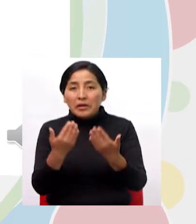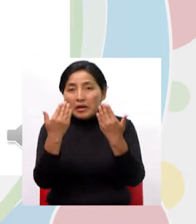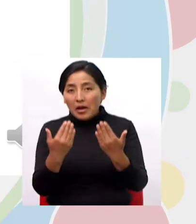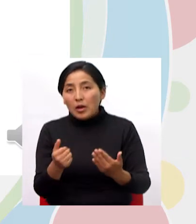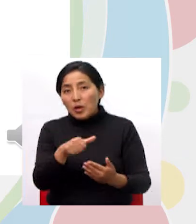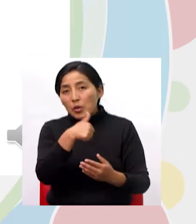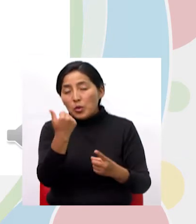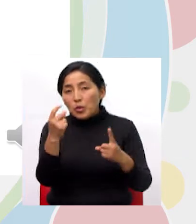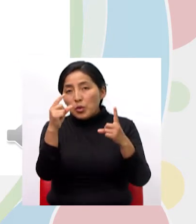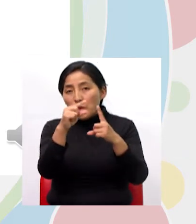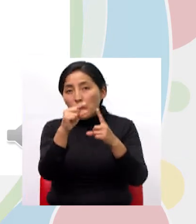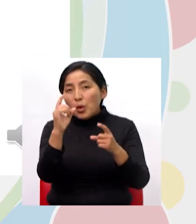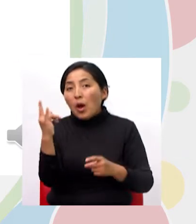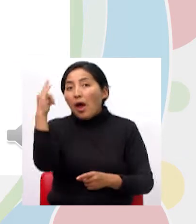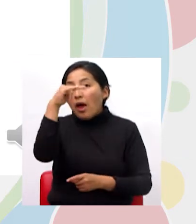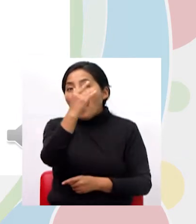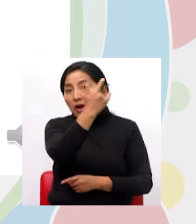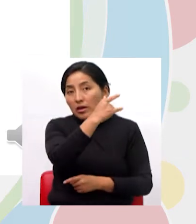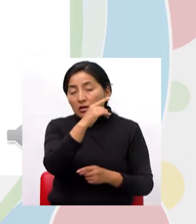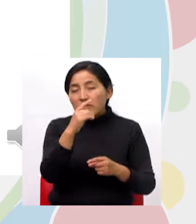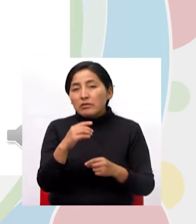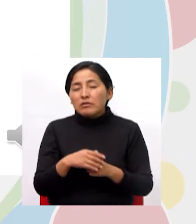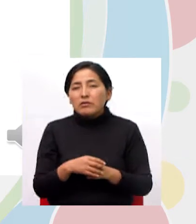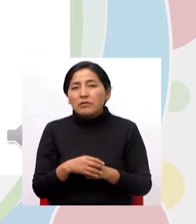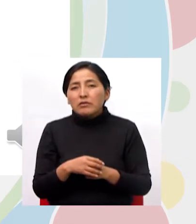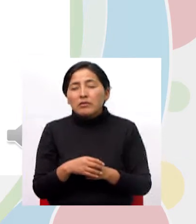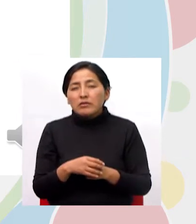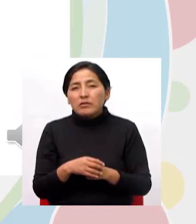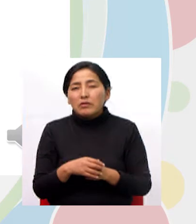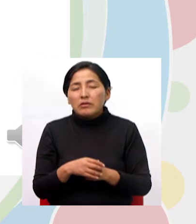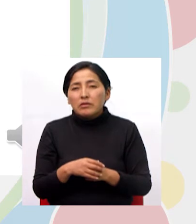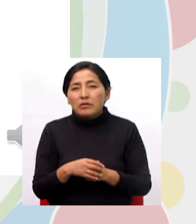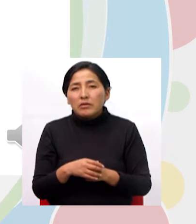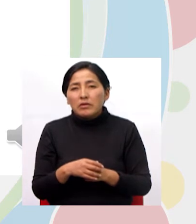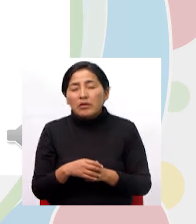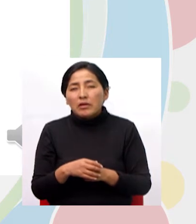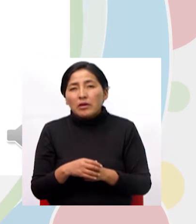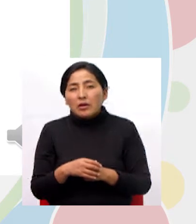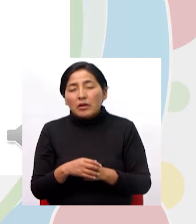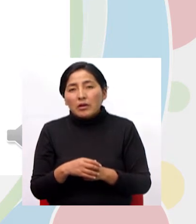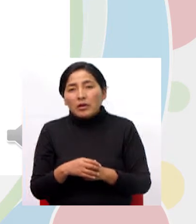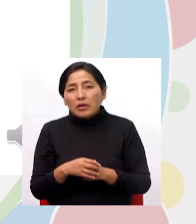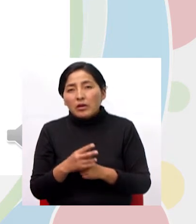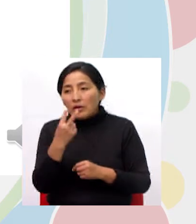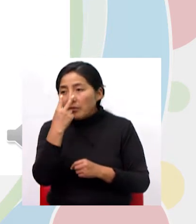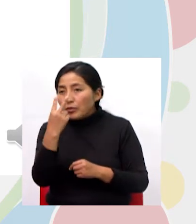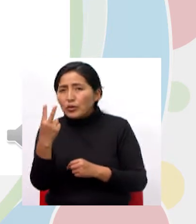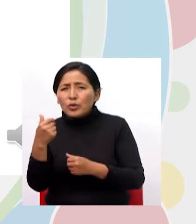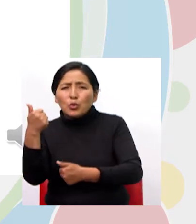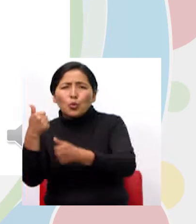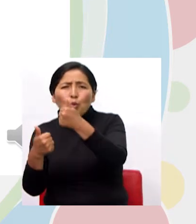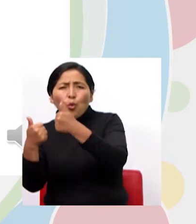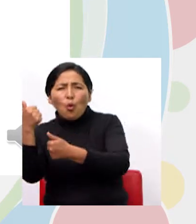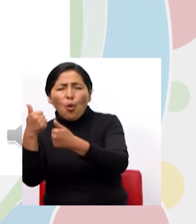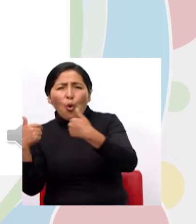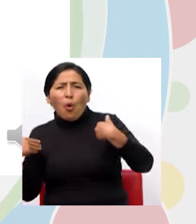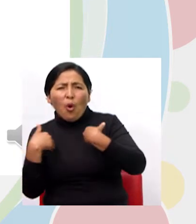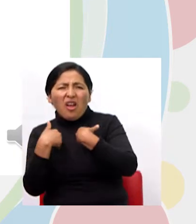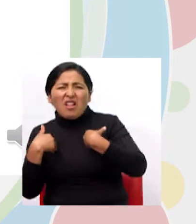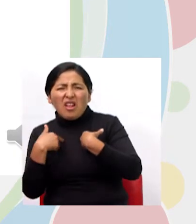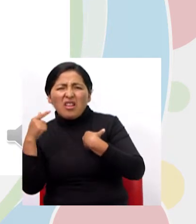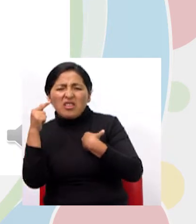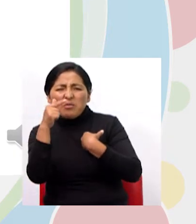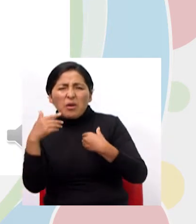con la otra palabra aéreo vamos a ir buscando nuevamente vamos al frente y buscamos ahí a los